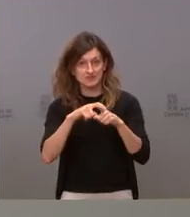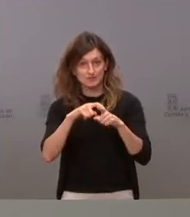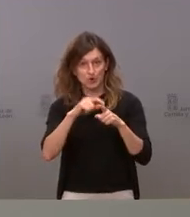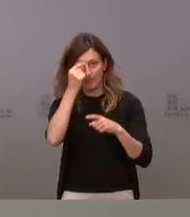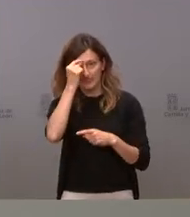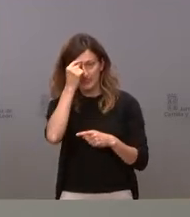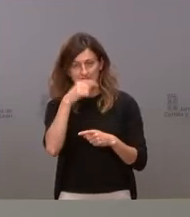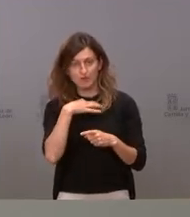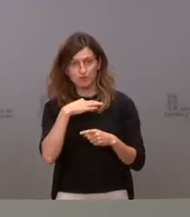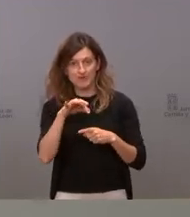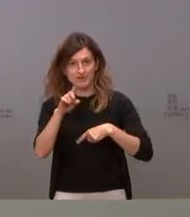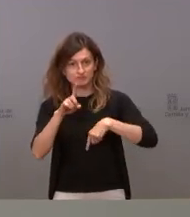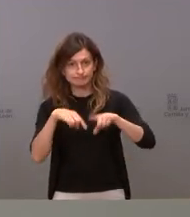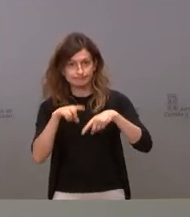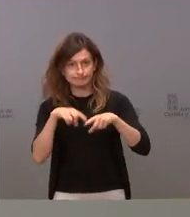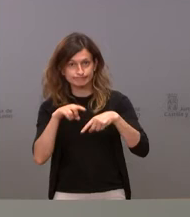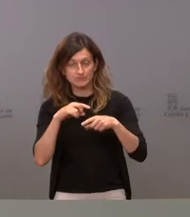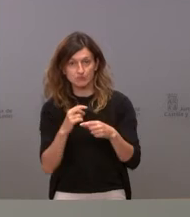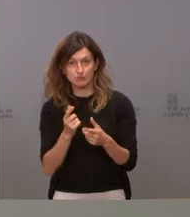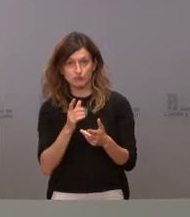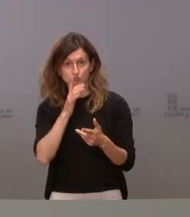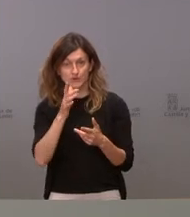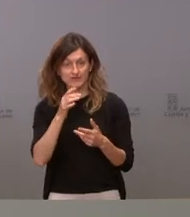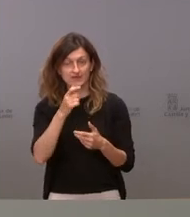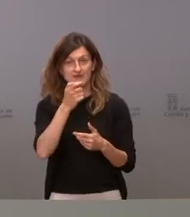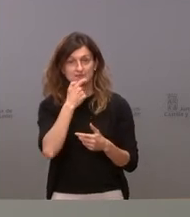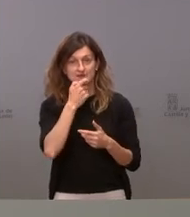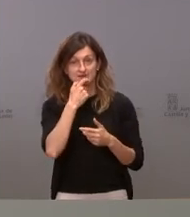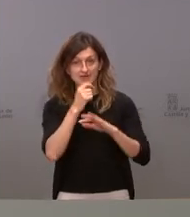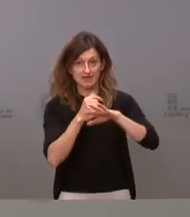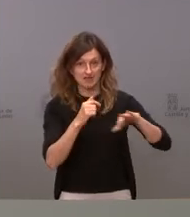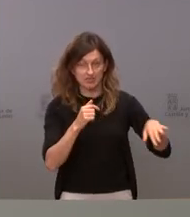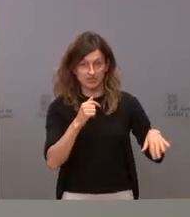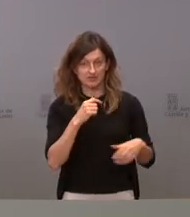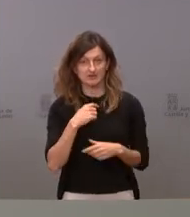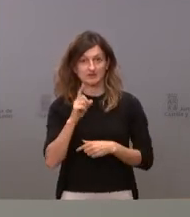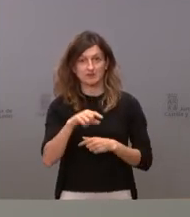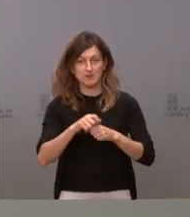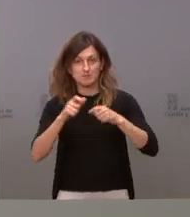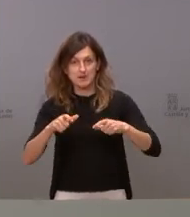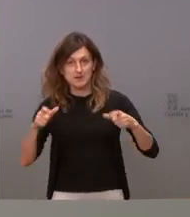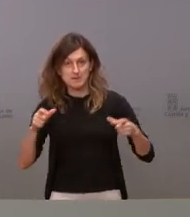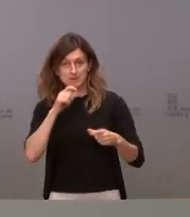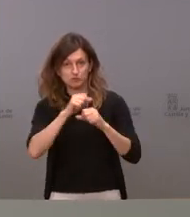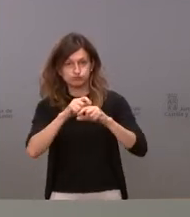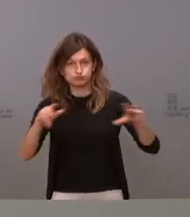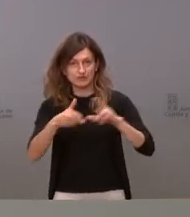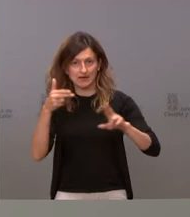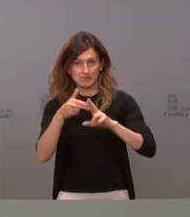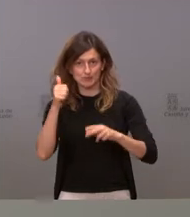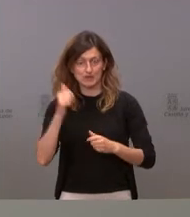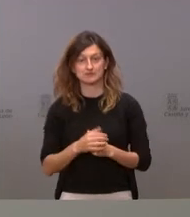desplazar a la variante Alpha, la británica, y provocar repuntes de incidencia por su mayor transmisibilidad.